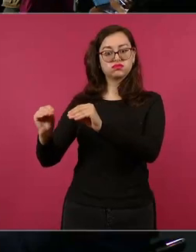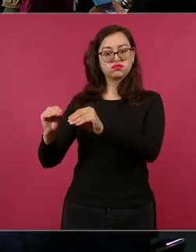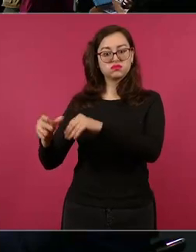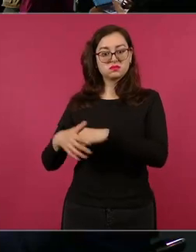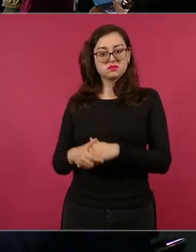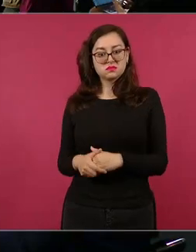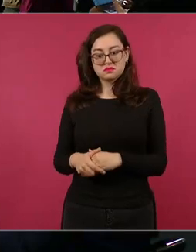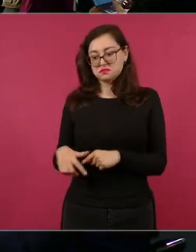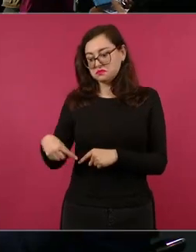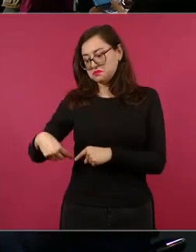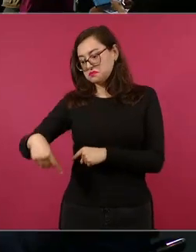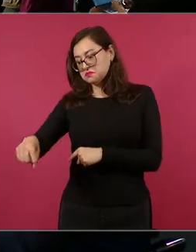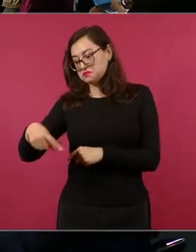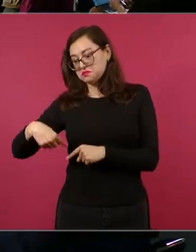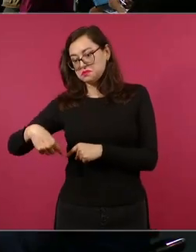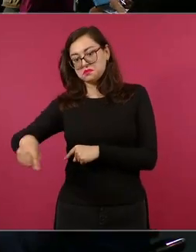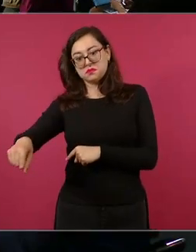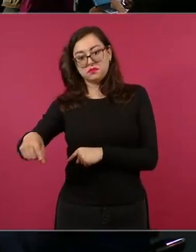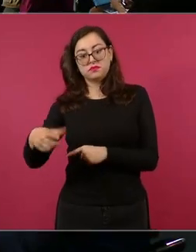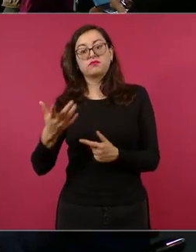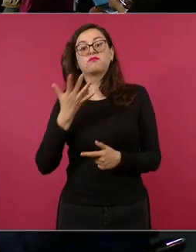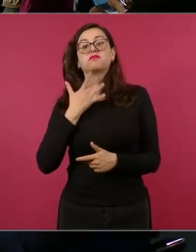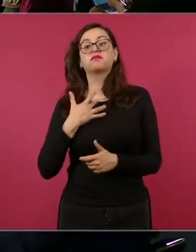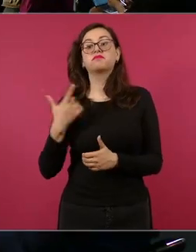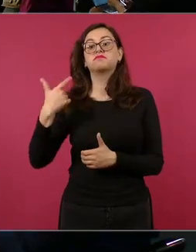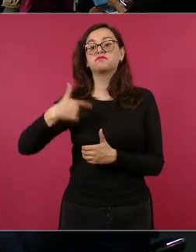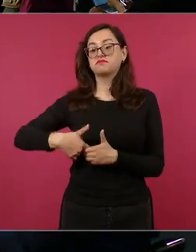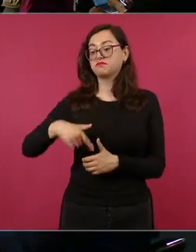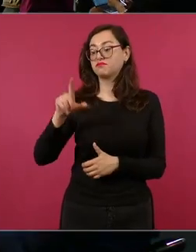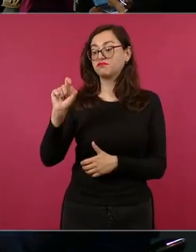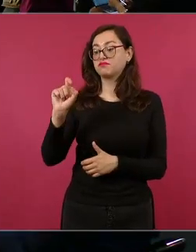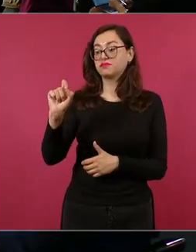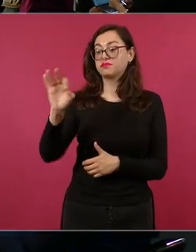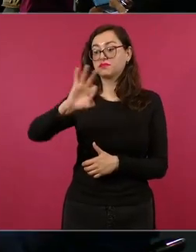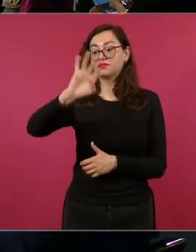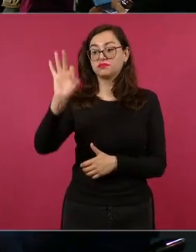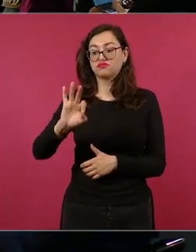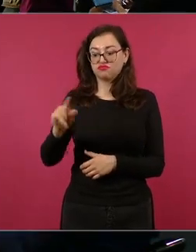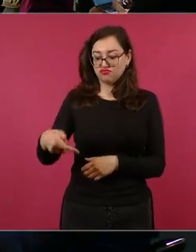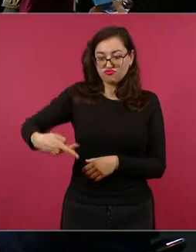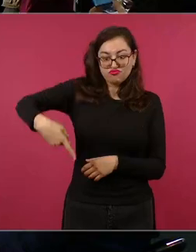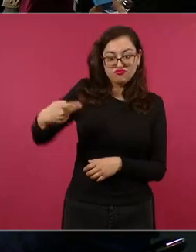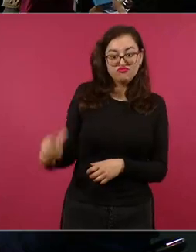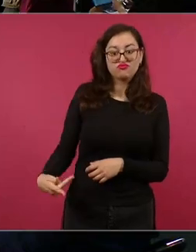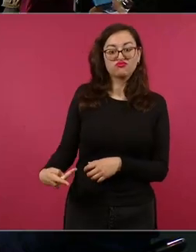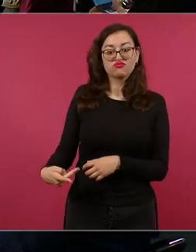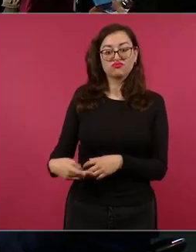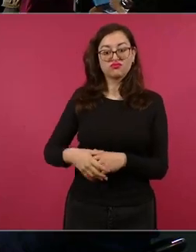en unos meses el 20 por ciento de toda la gasolina que consumimos en el país